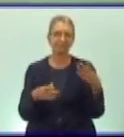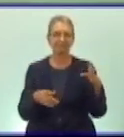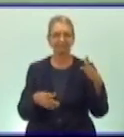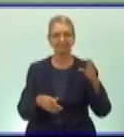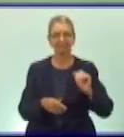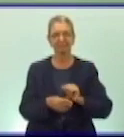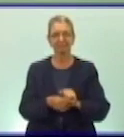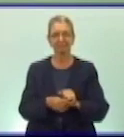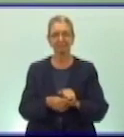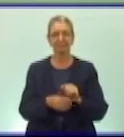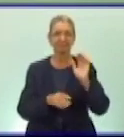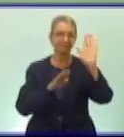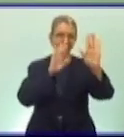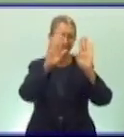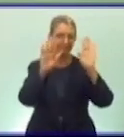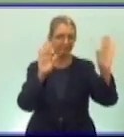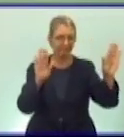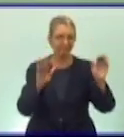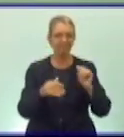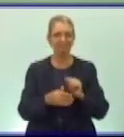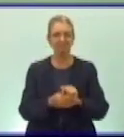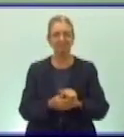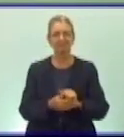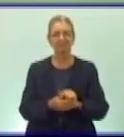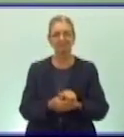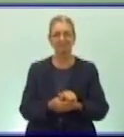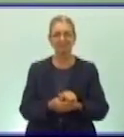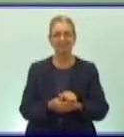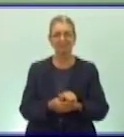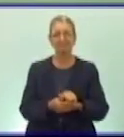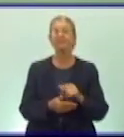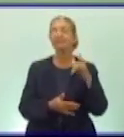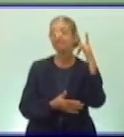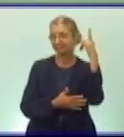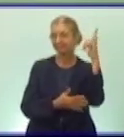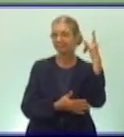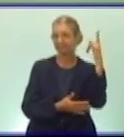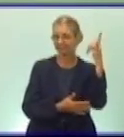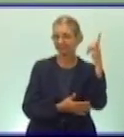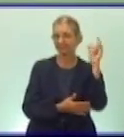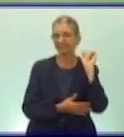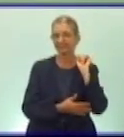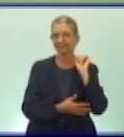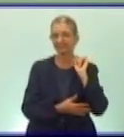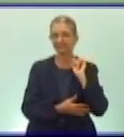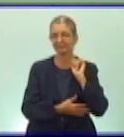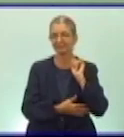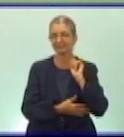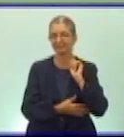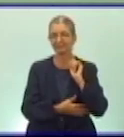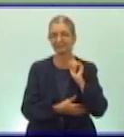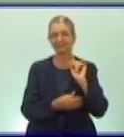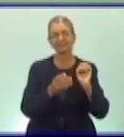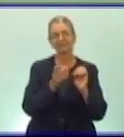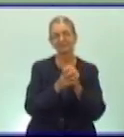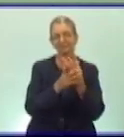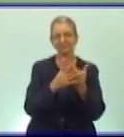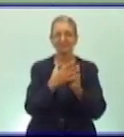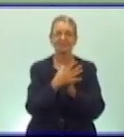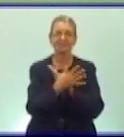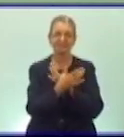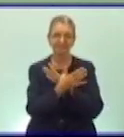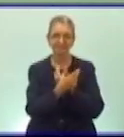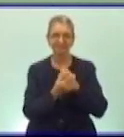los atributos son la palma real la flor mariposa